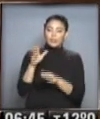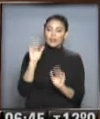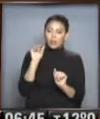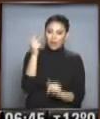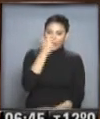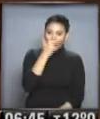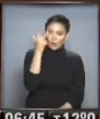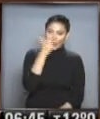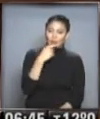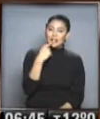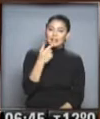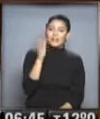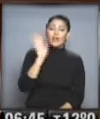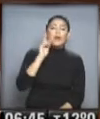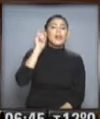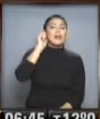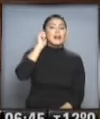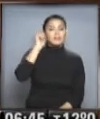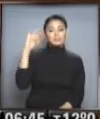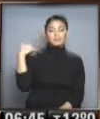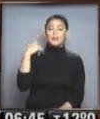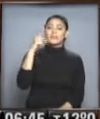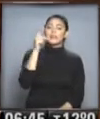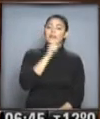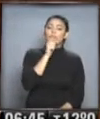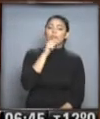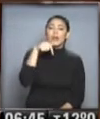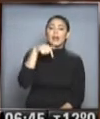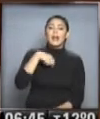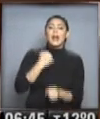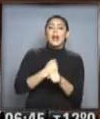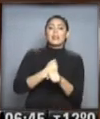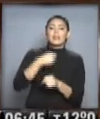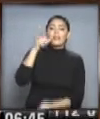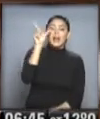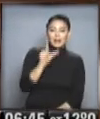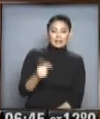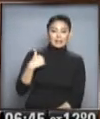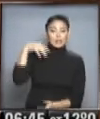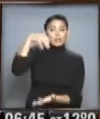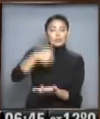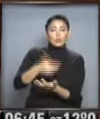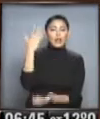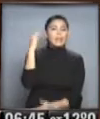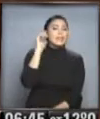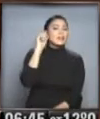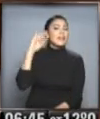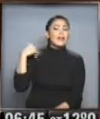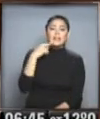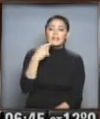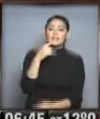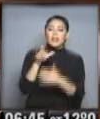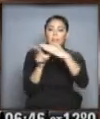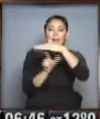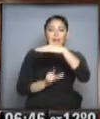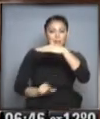Hola, Hugo. Hola, Maki y Gabriela. Así es, vamos a trasladarnos al extremo sur de nuestro país. Lo decía Gabriela recién, zona de la Patagonia,